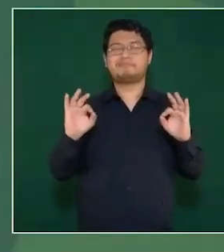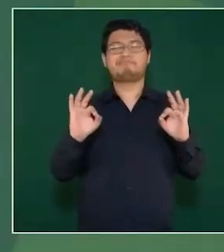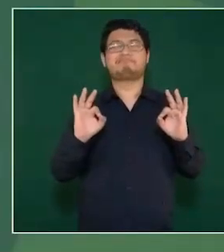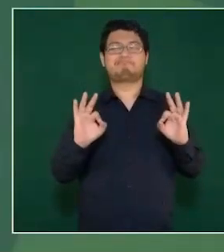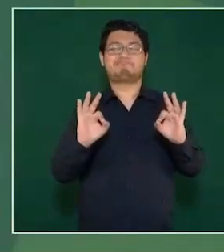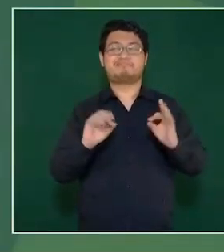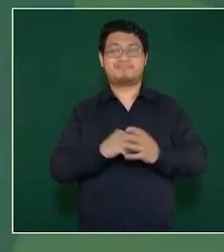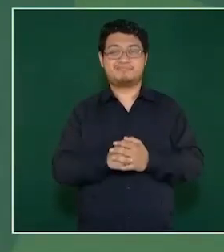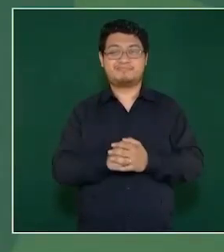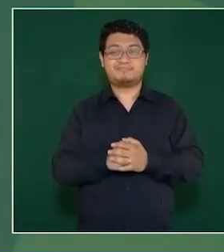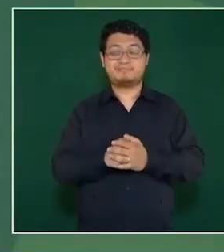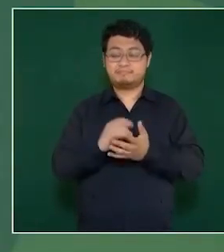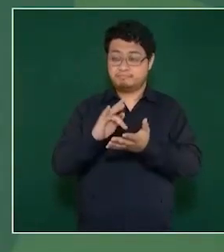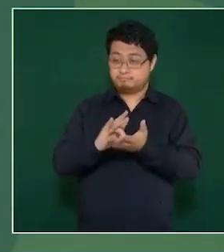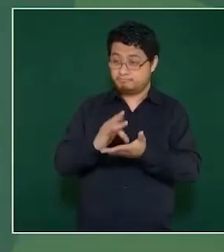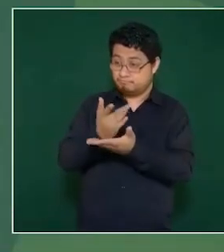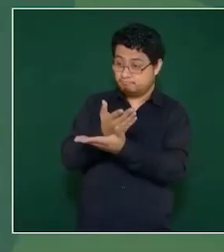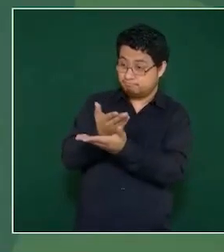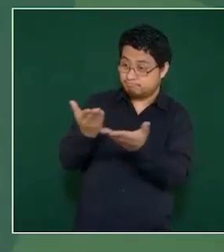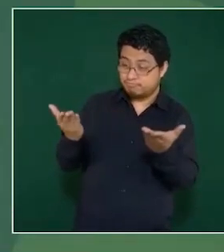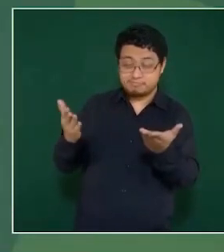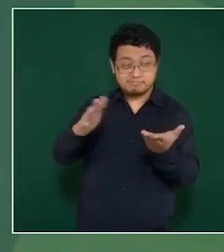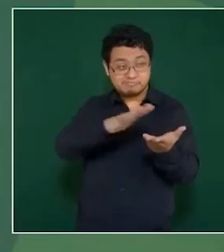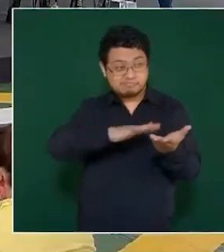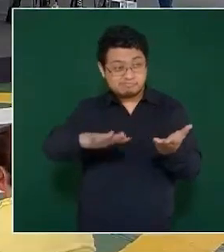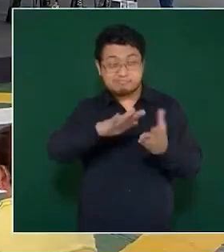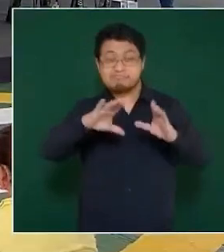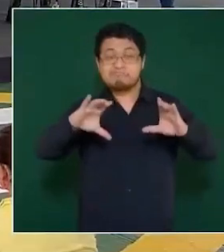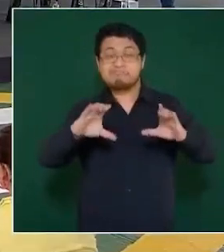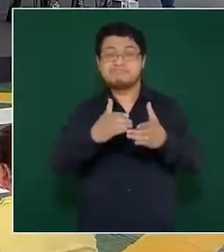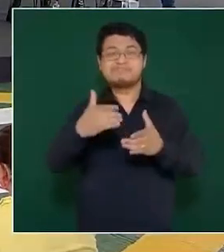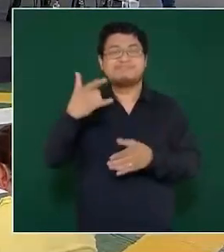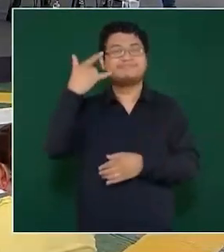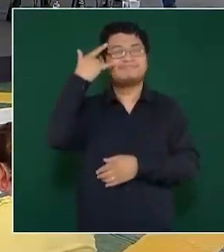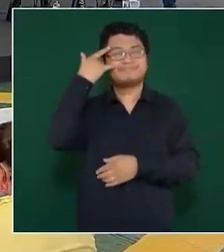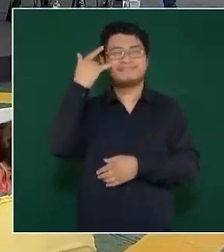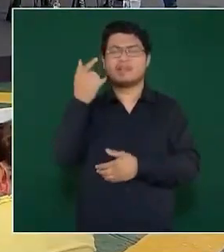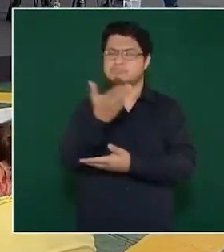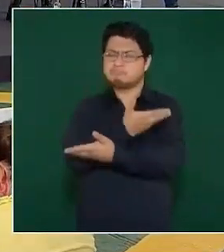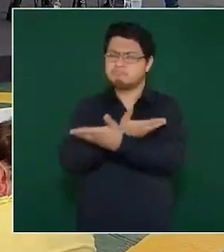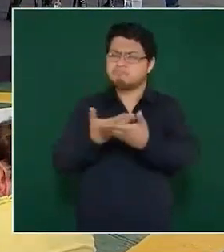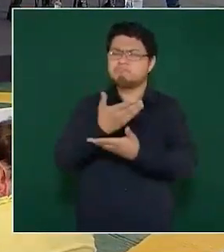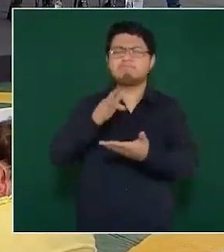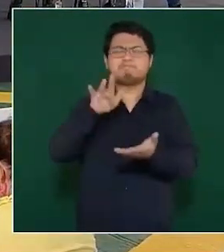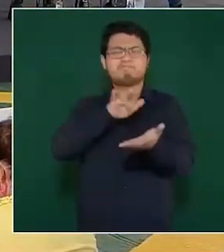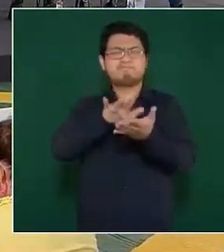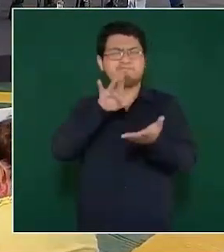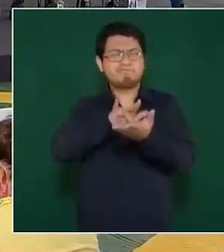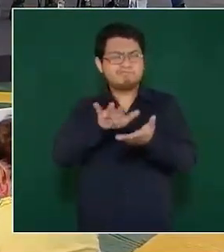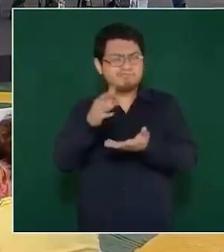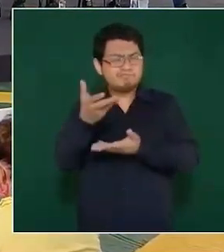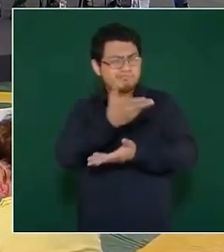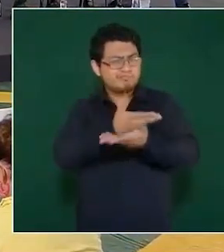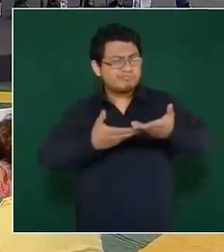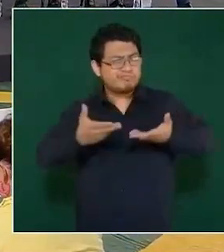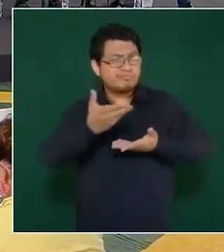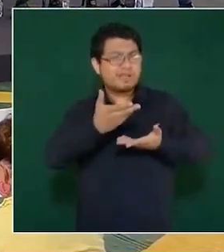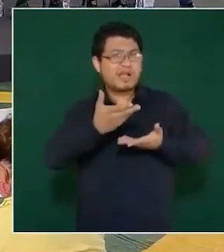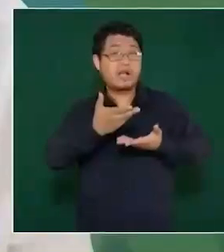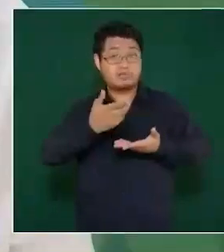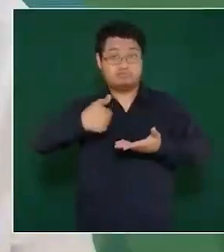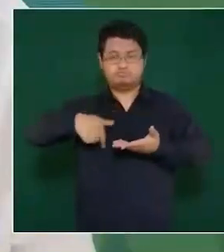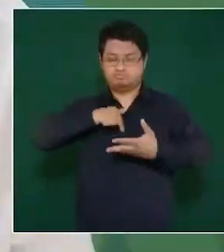Agradecerle mucho al pueblo de Campeche por su solidaridad, por su apoyo. Estamos trabajando